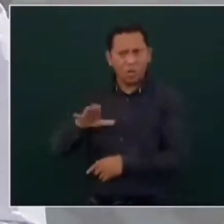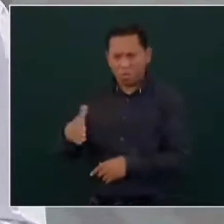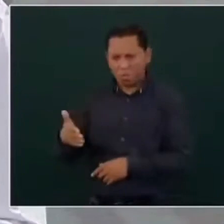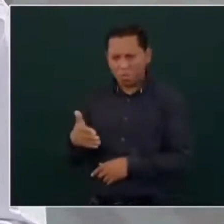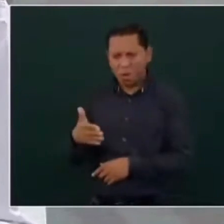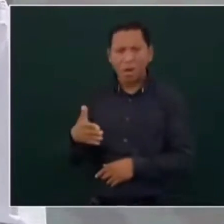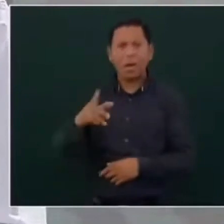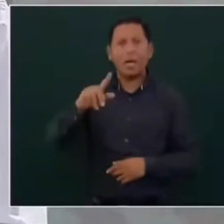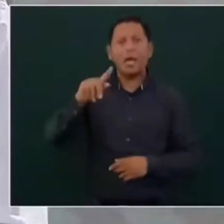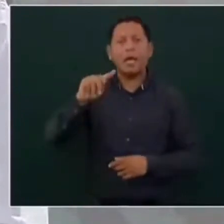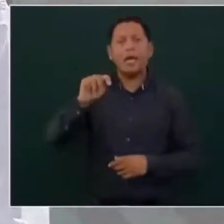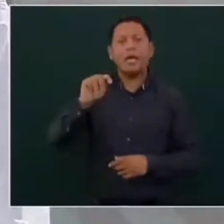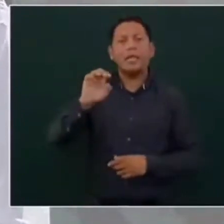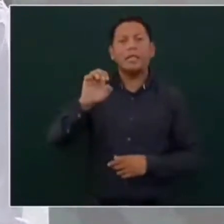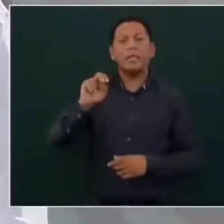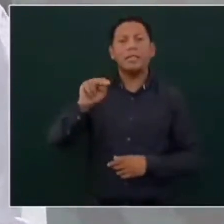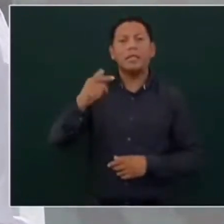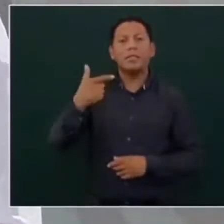a Tenguayac.